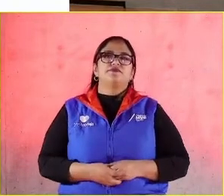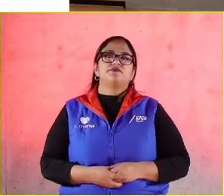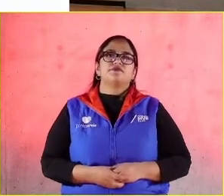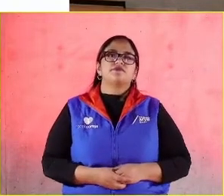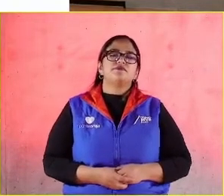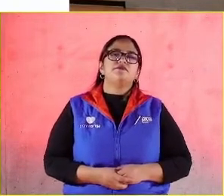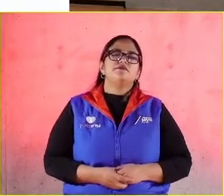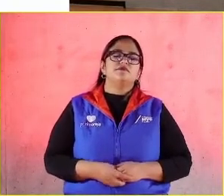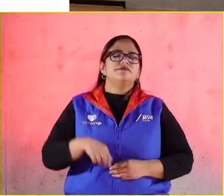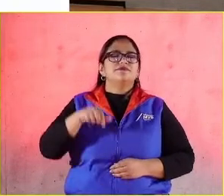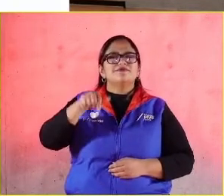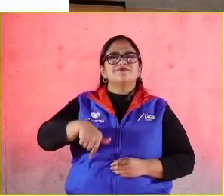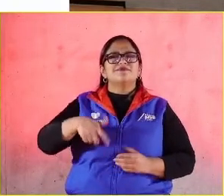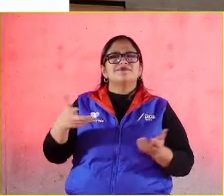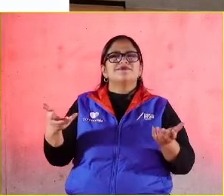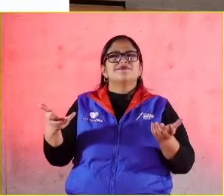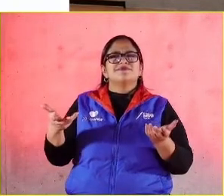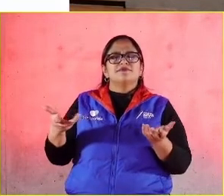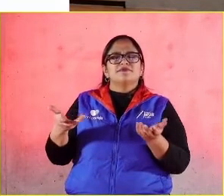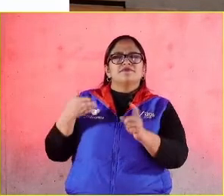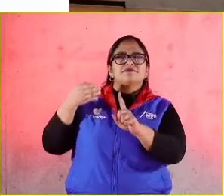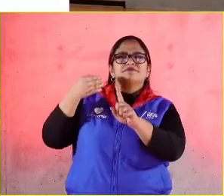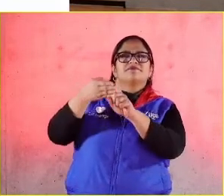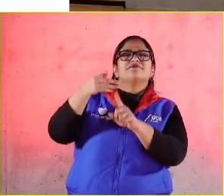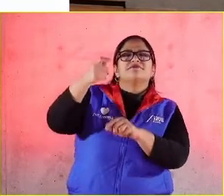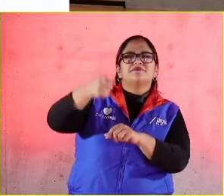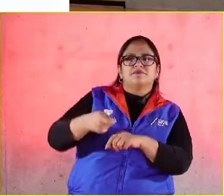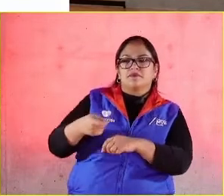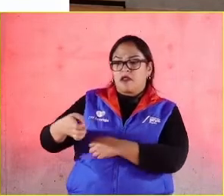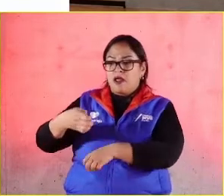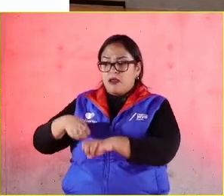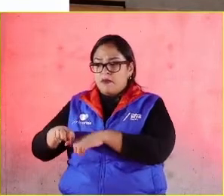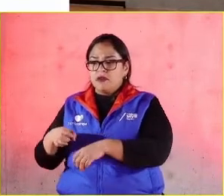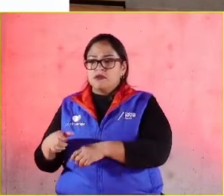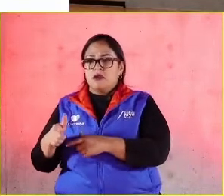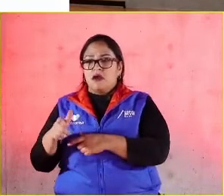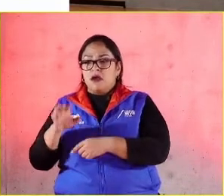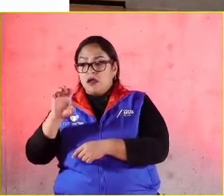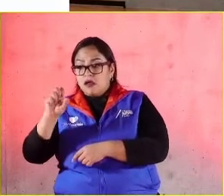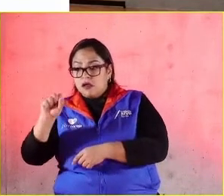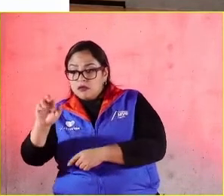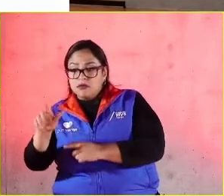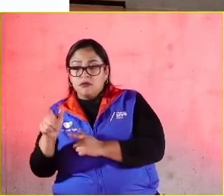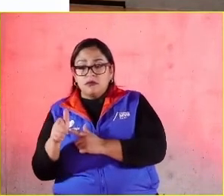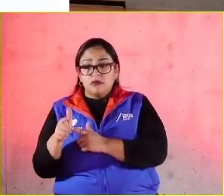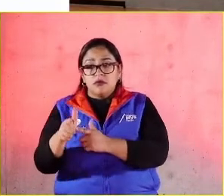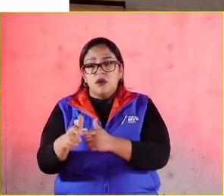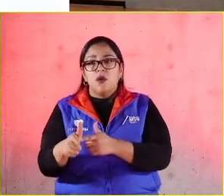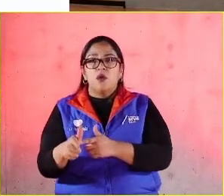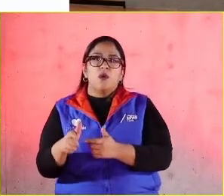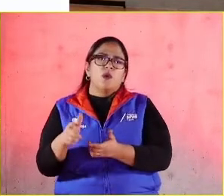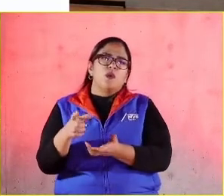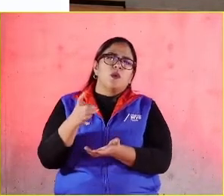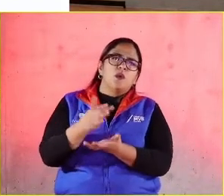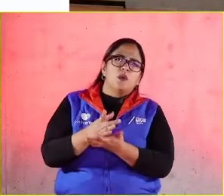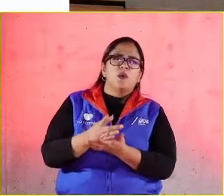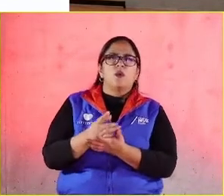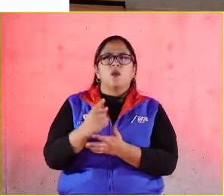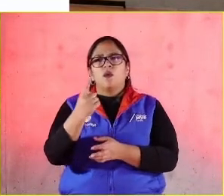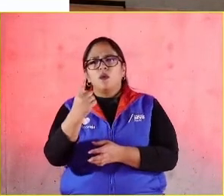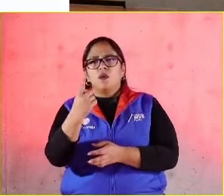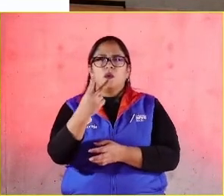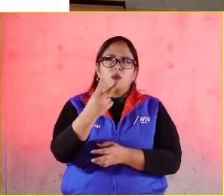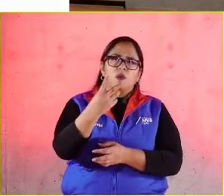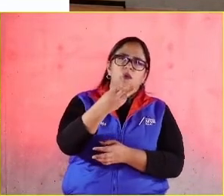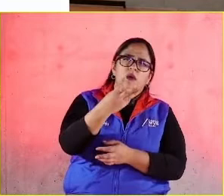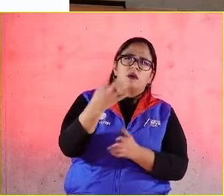Aquí que buscamos, no solamente buscamos que las empresas permanezcan y que pasen de 1 a 2 y de 2 a